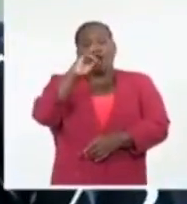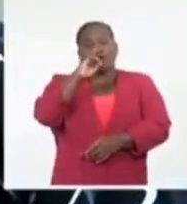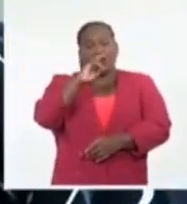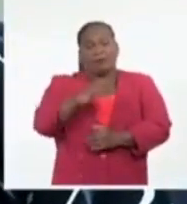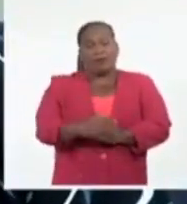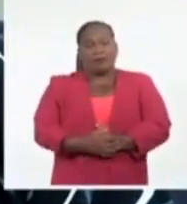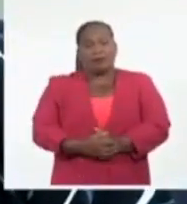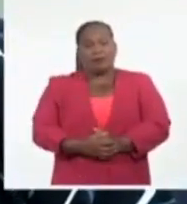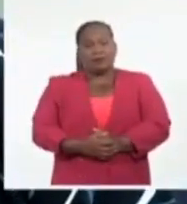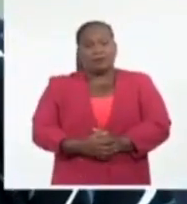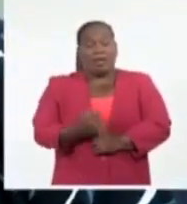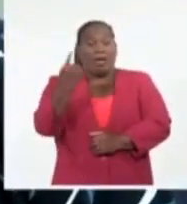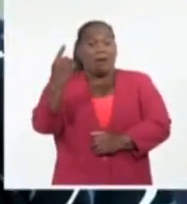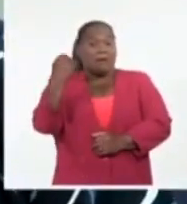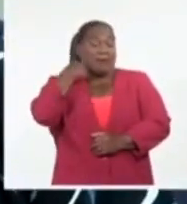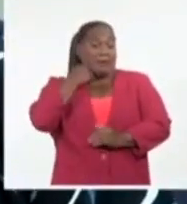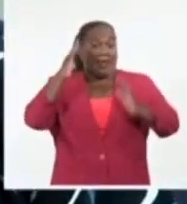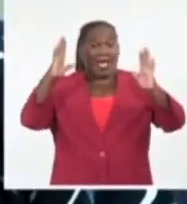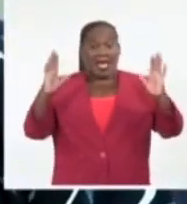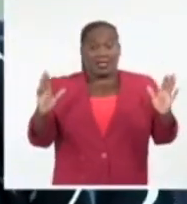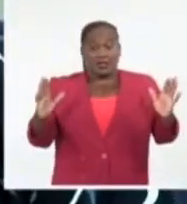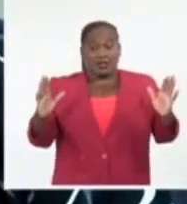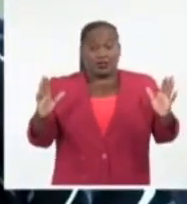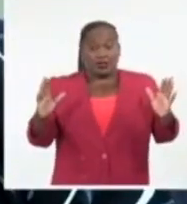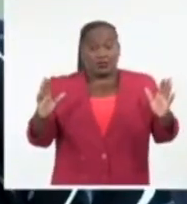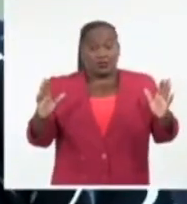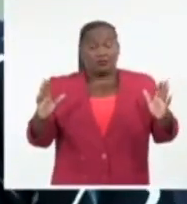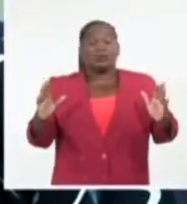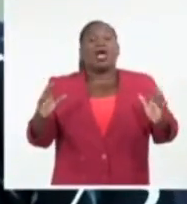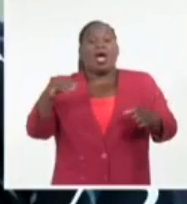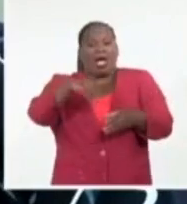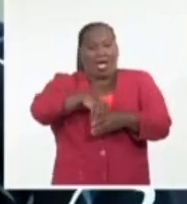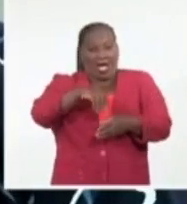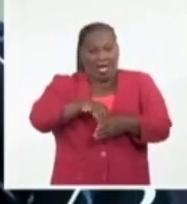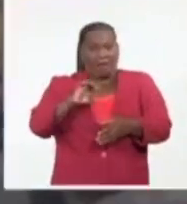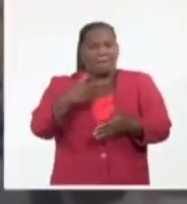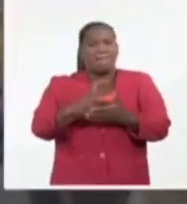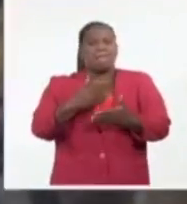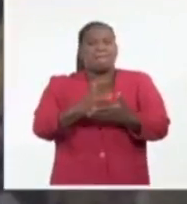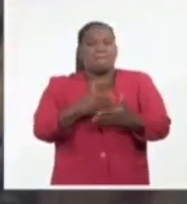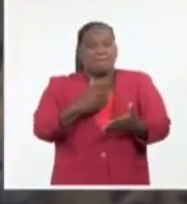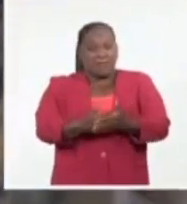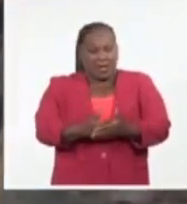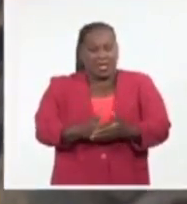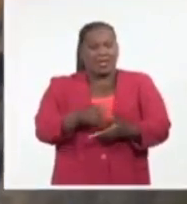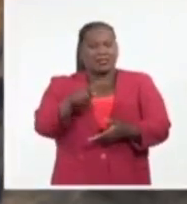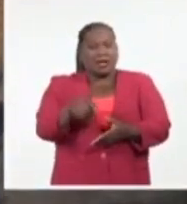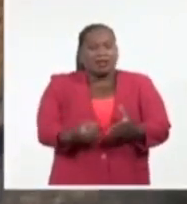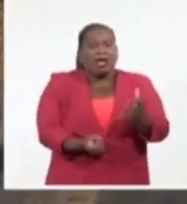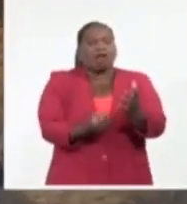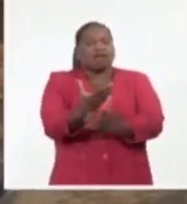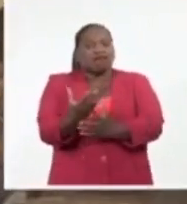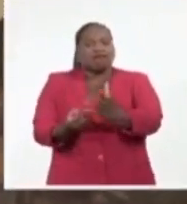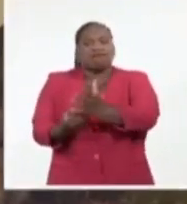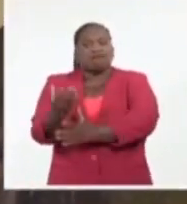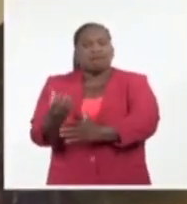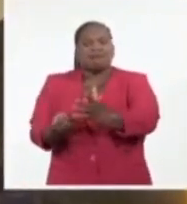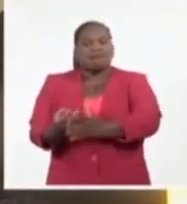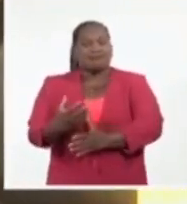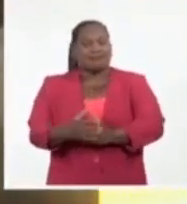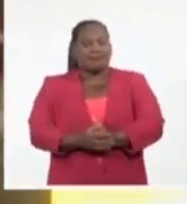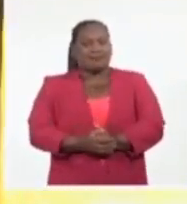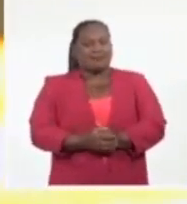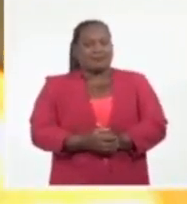el primer año que tenemos empresas en operaciones, empresas constituyéndose y yo creo que